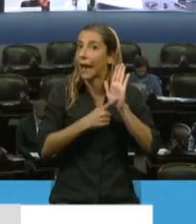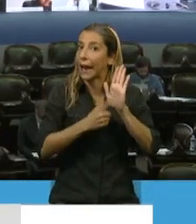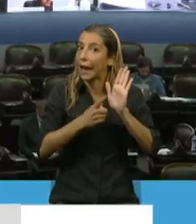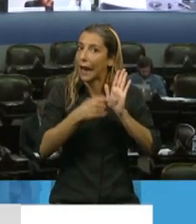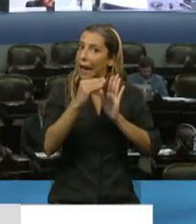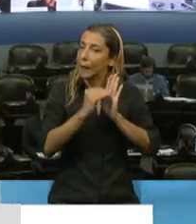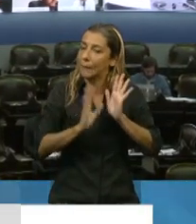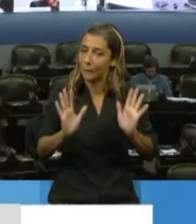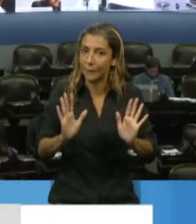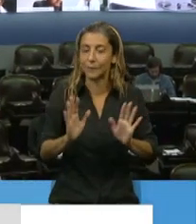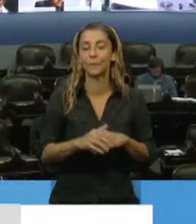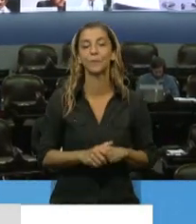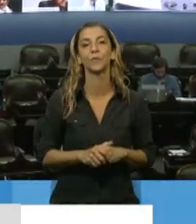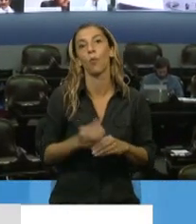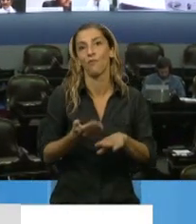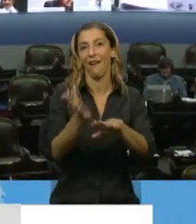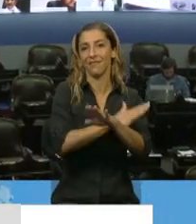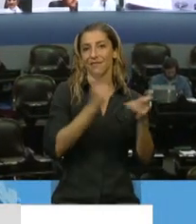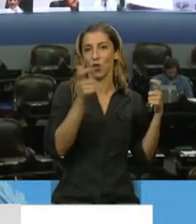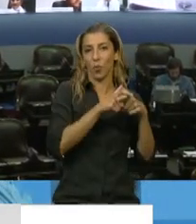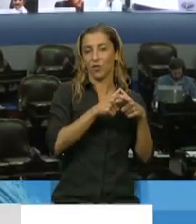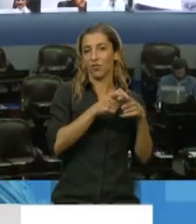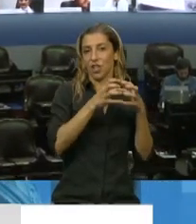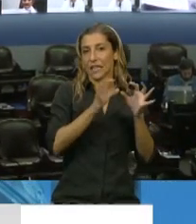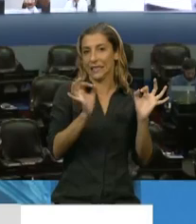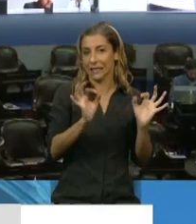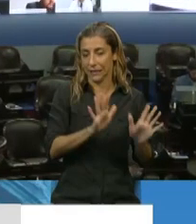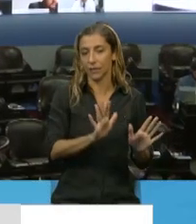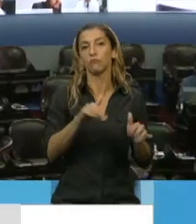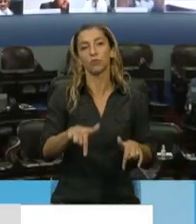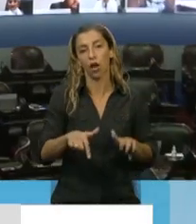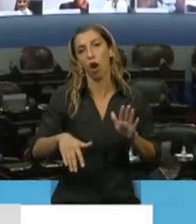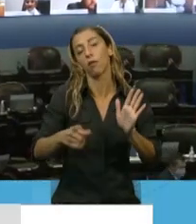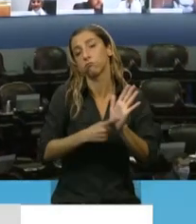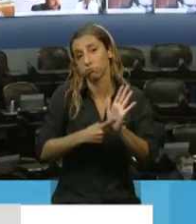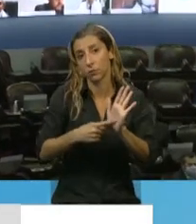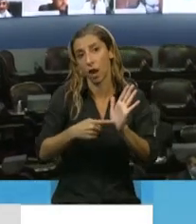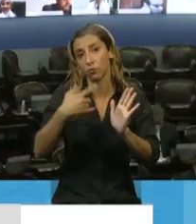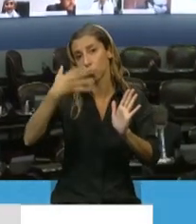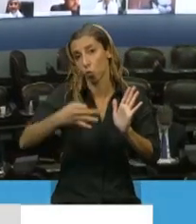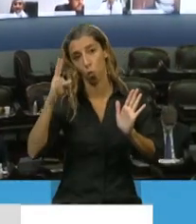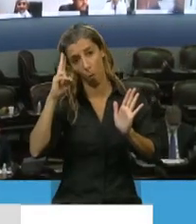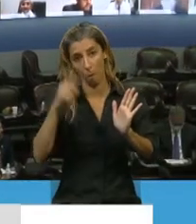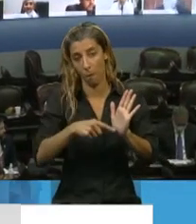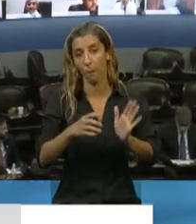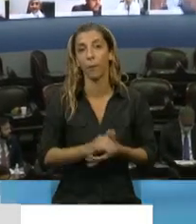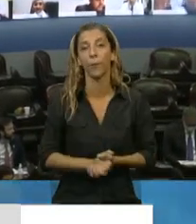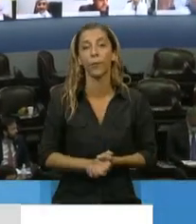tratamiento de comisión. Y a mí como presidente de la Comisión de Presupuestos me tocó